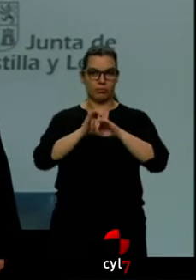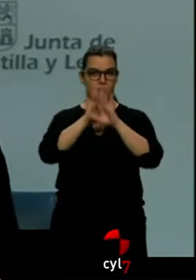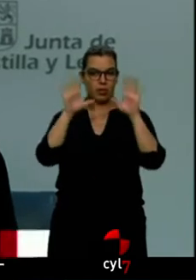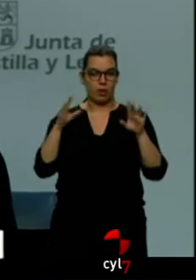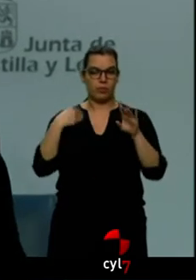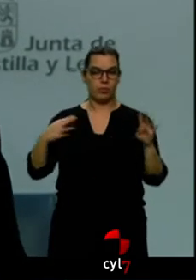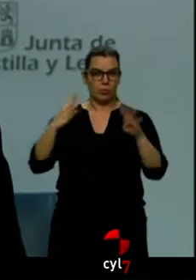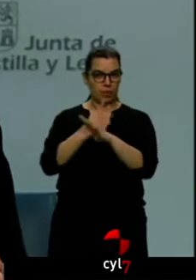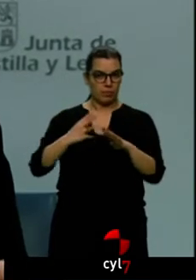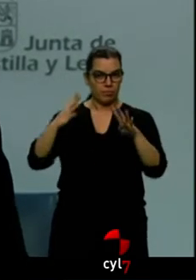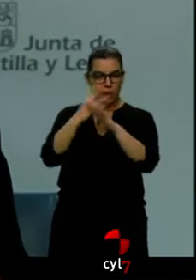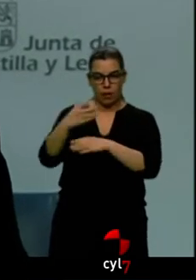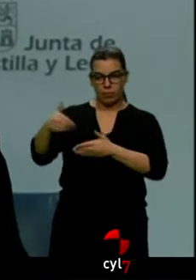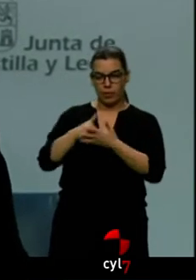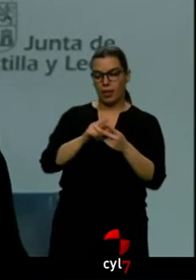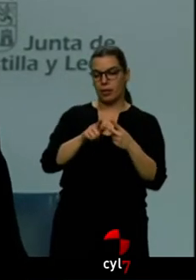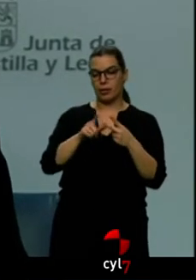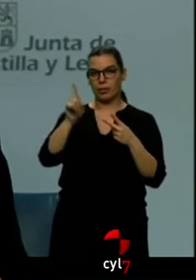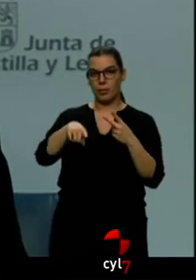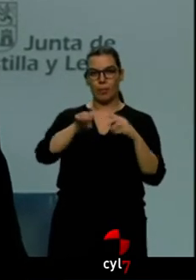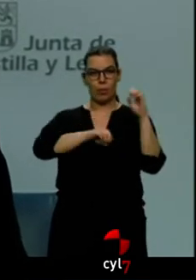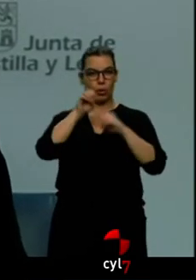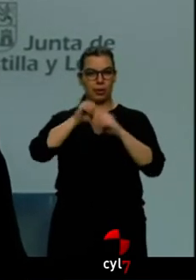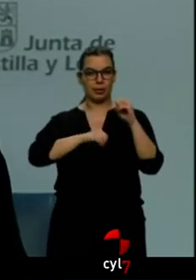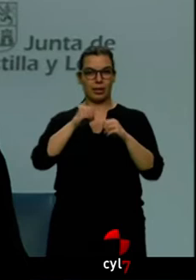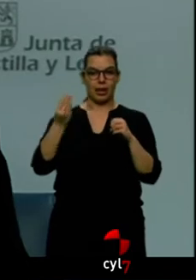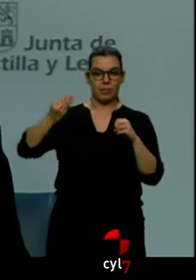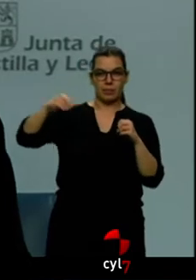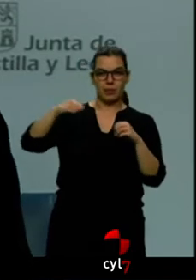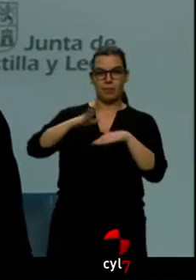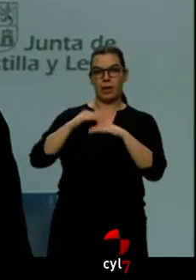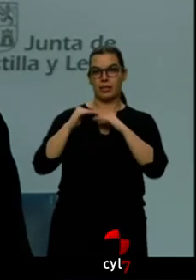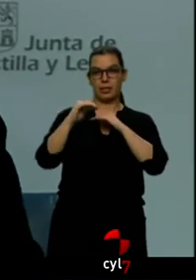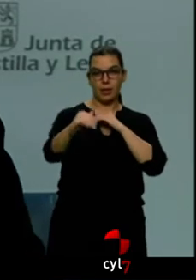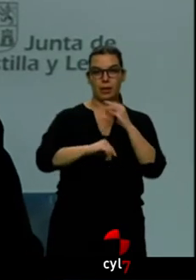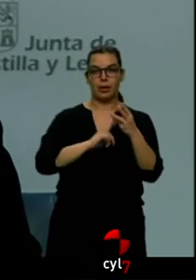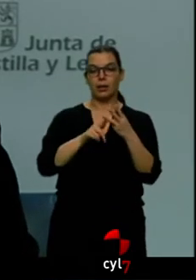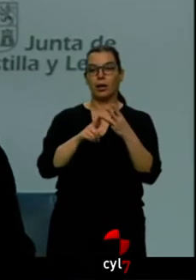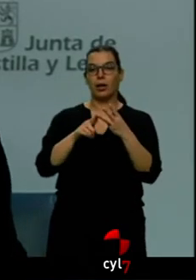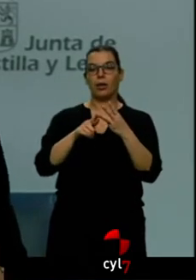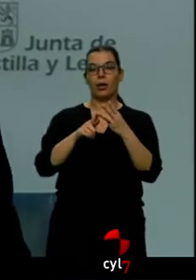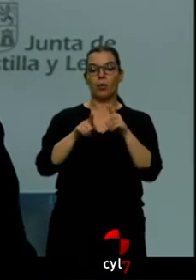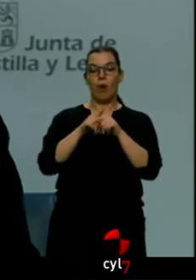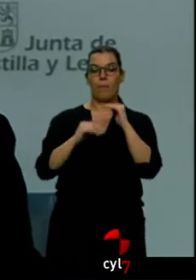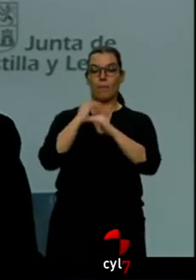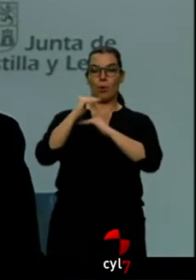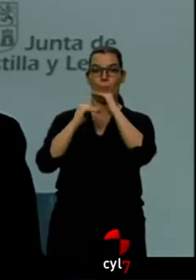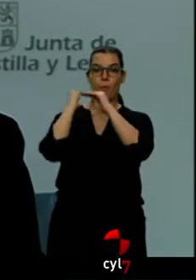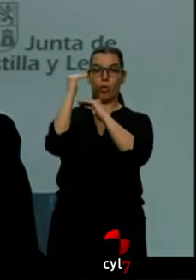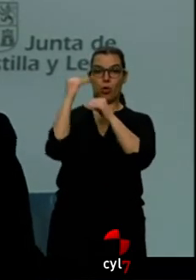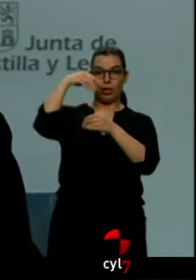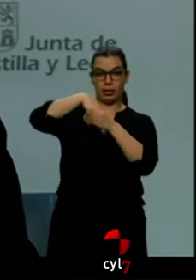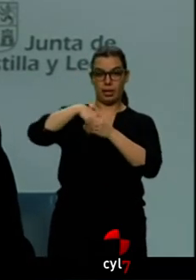reposición de efectivos, a la tasa adicional de estabilización, a la promoción interna y a las plazas